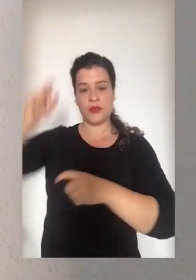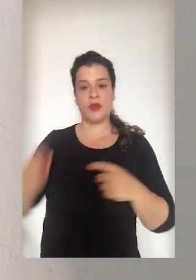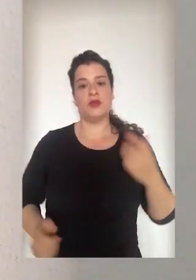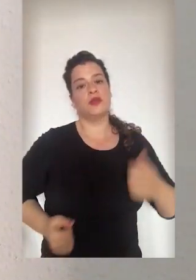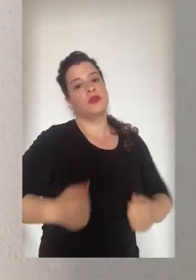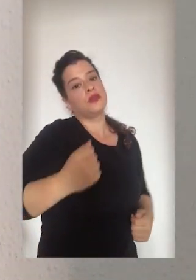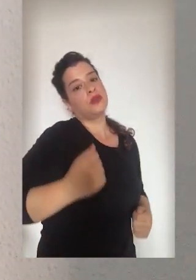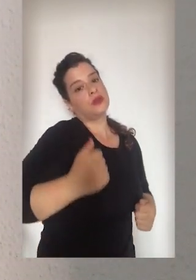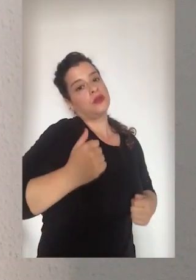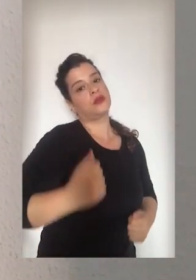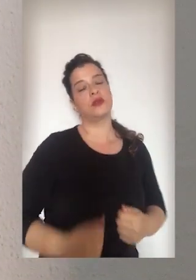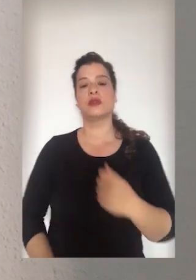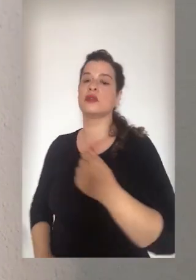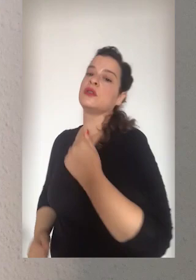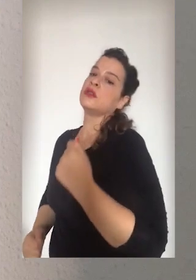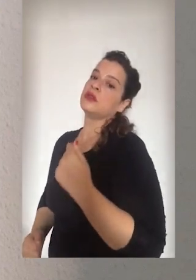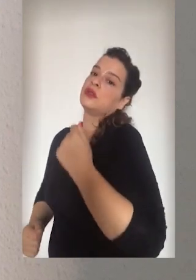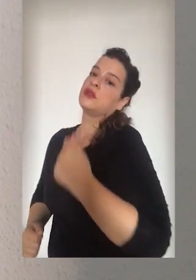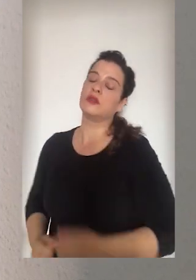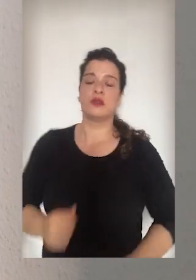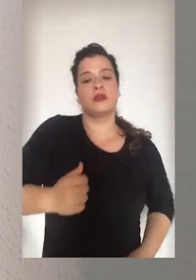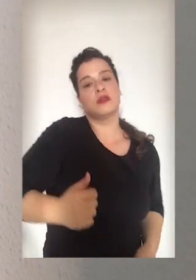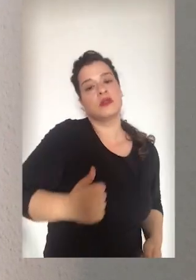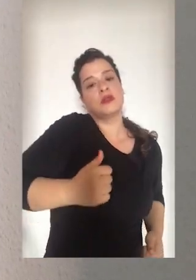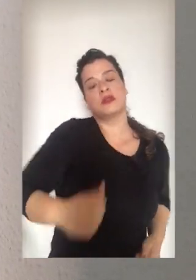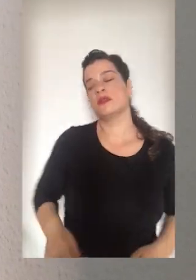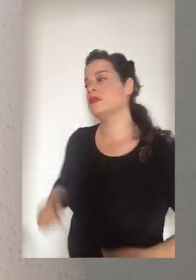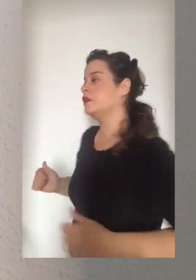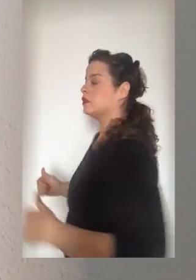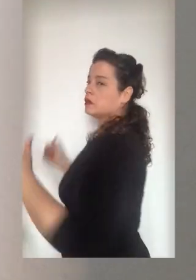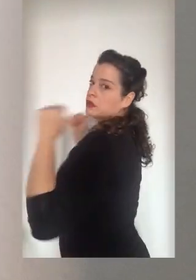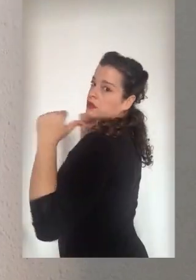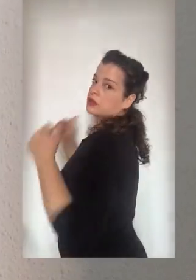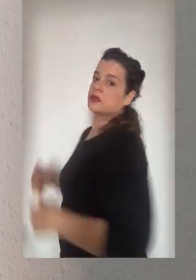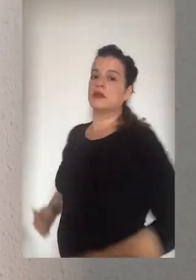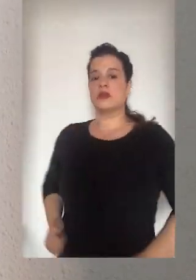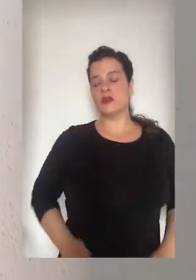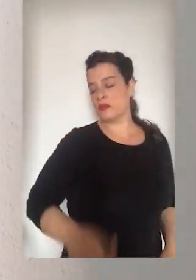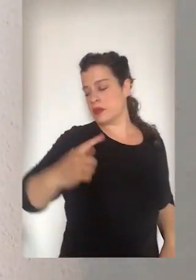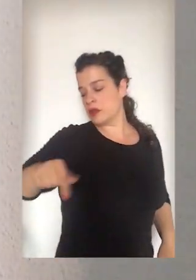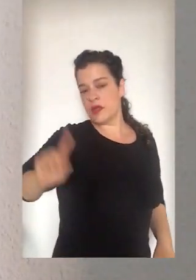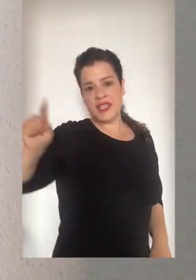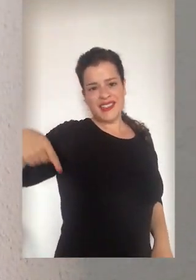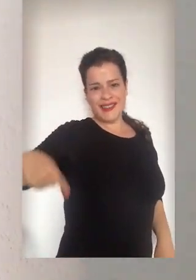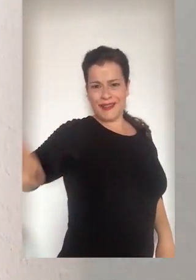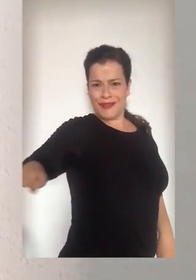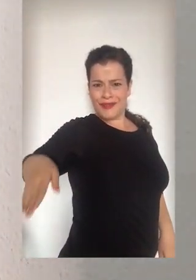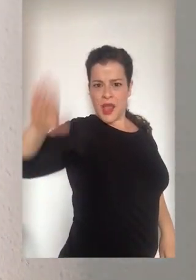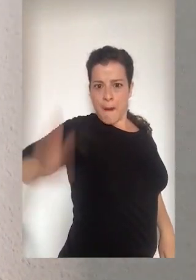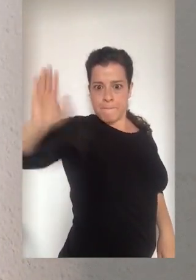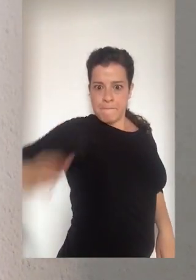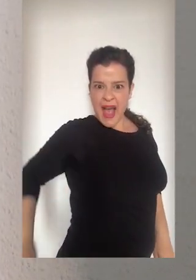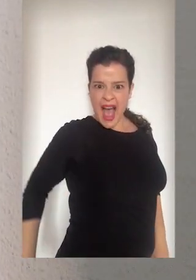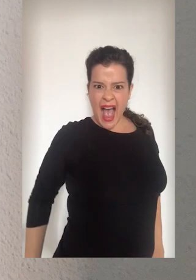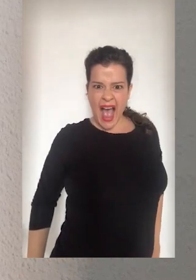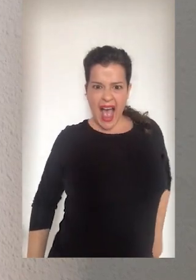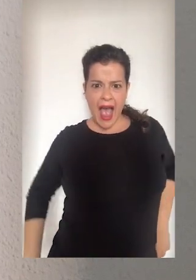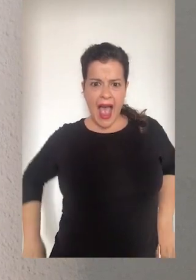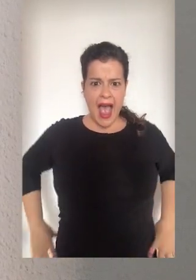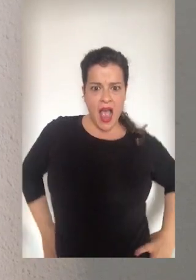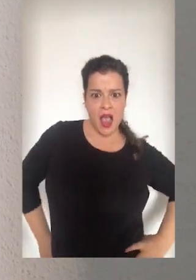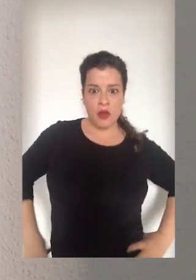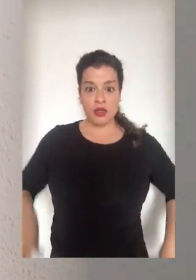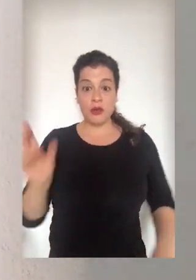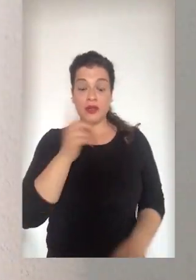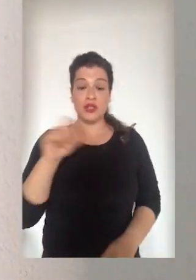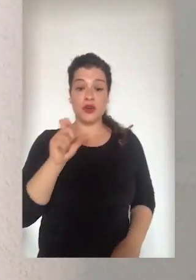libre. Nuestros expertos nos aconsejan barajar el escenario de que testigos de Jehová, mormones y las gitanas del Romero,